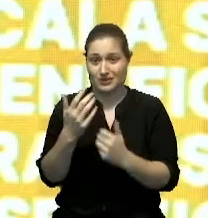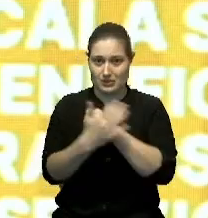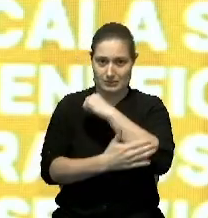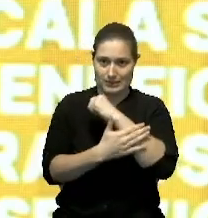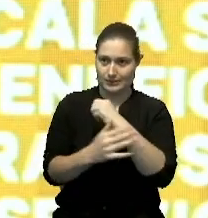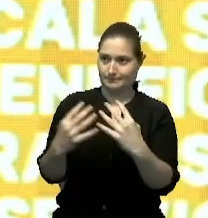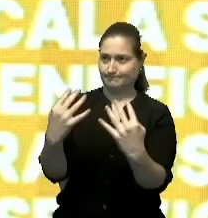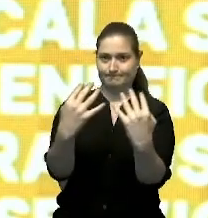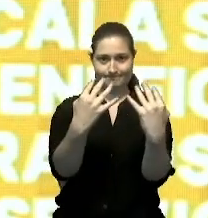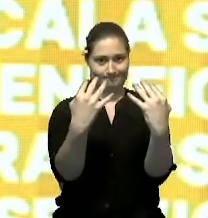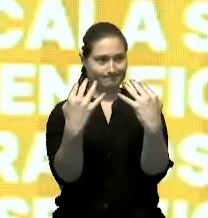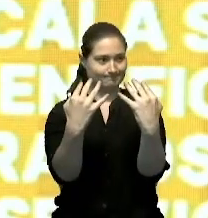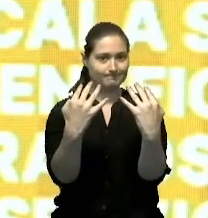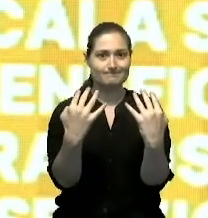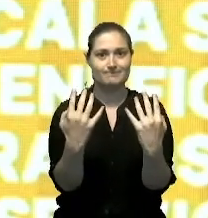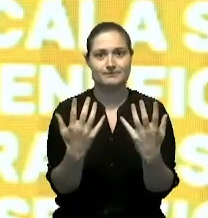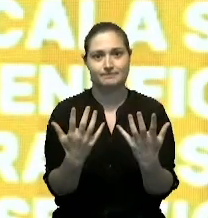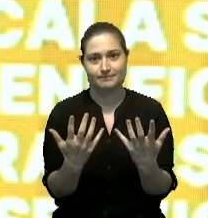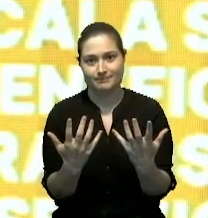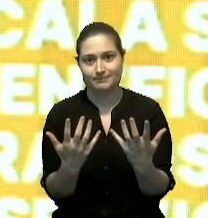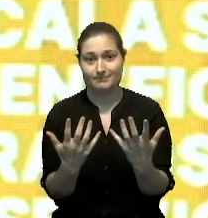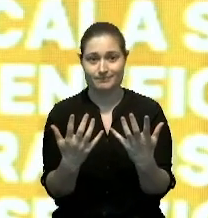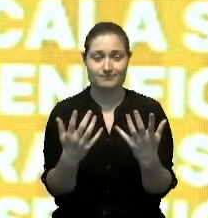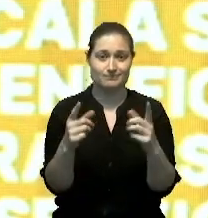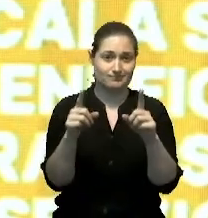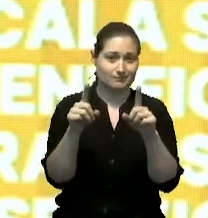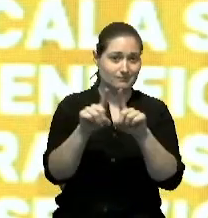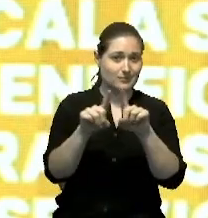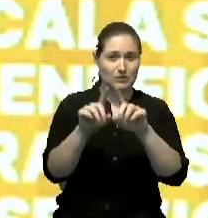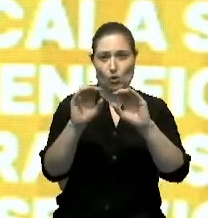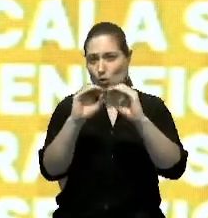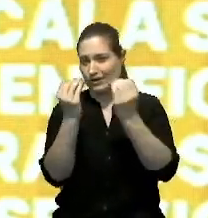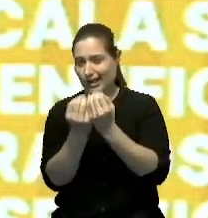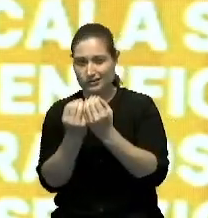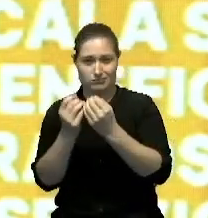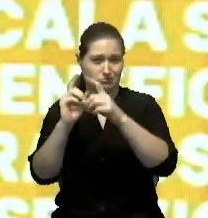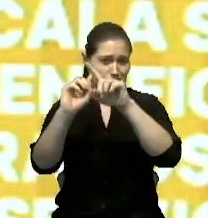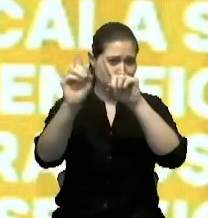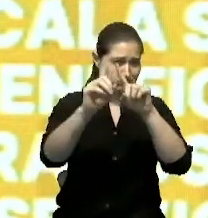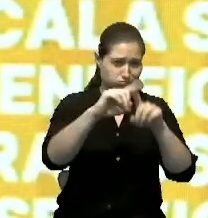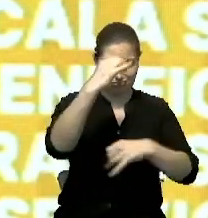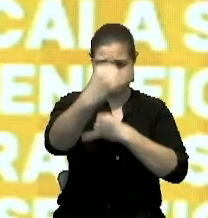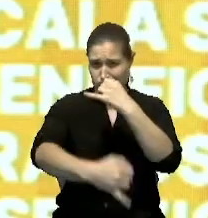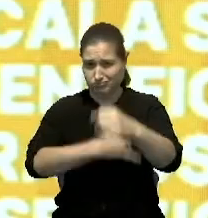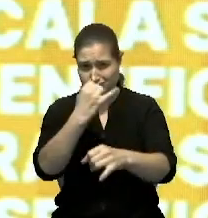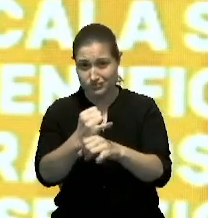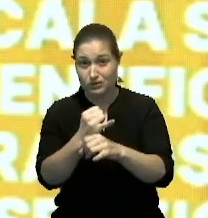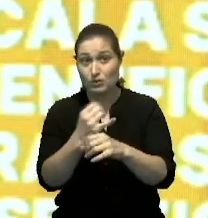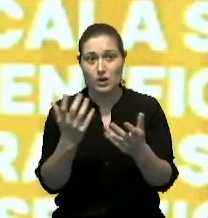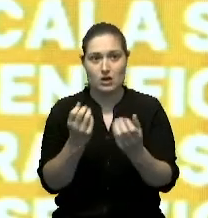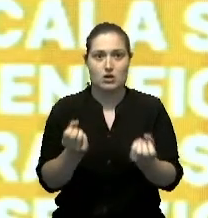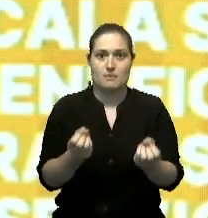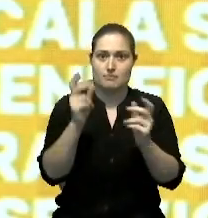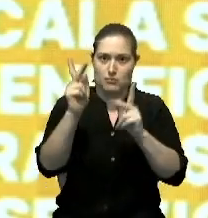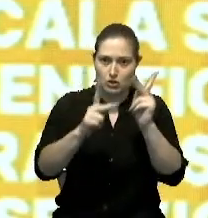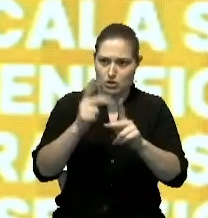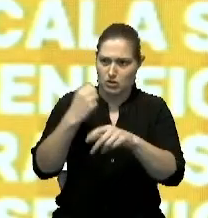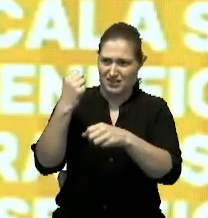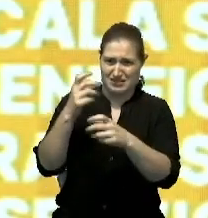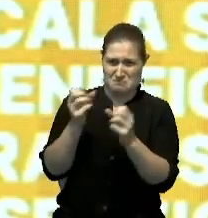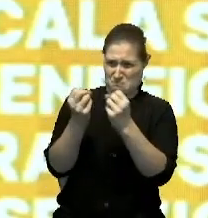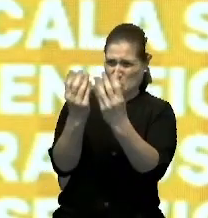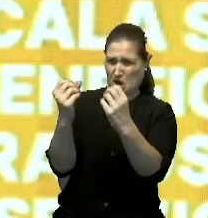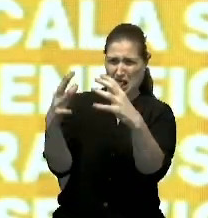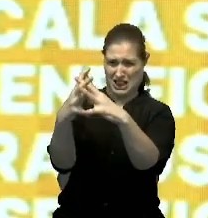y también organizaciones multilaterales y bilaterales con la cantidad de personas asignadas a cada uno de ellos.